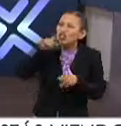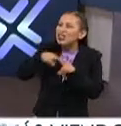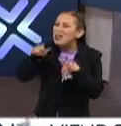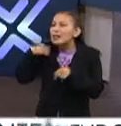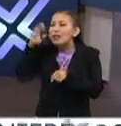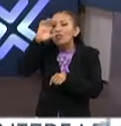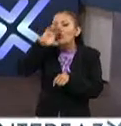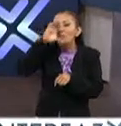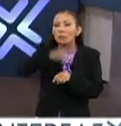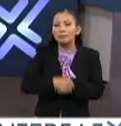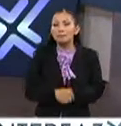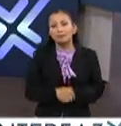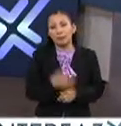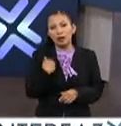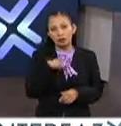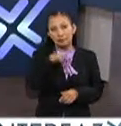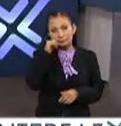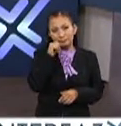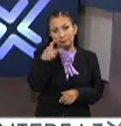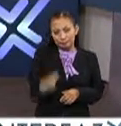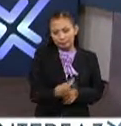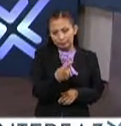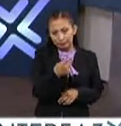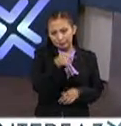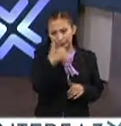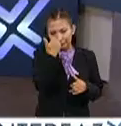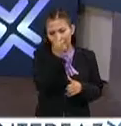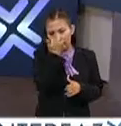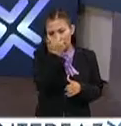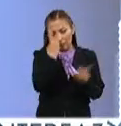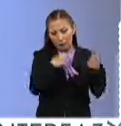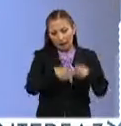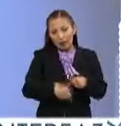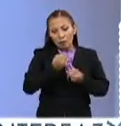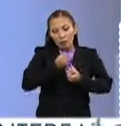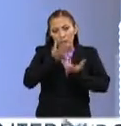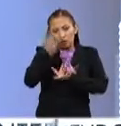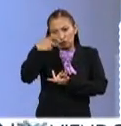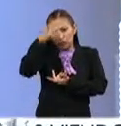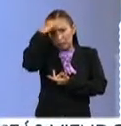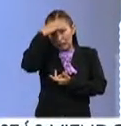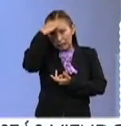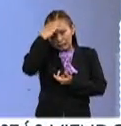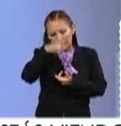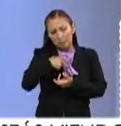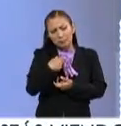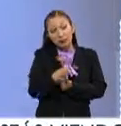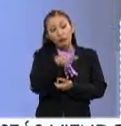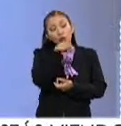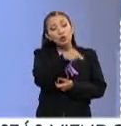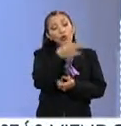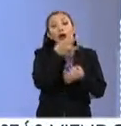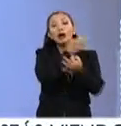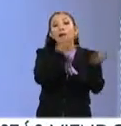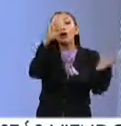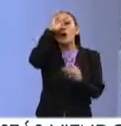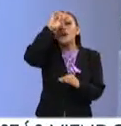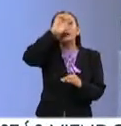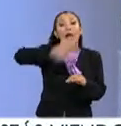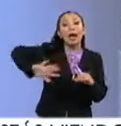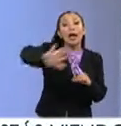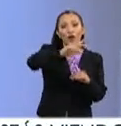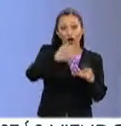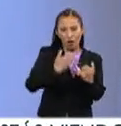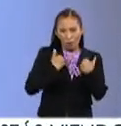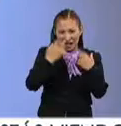diferente. Claro. Nosotros siempre le preguntamos a los estudiantes que vienen aquí a compartirnos su experiencia, que les digan un consejo a